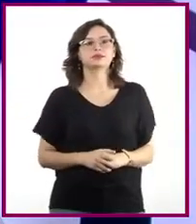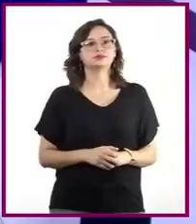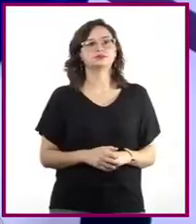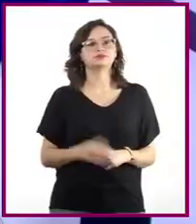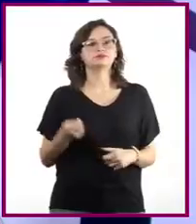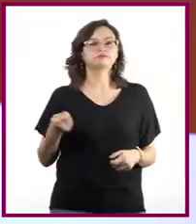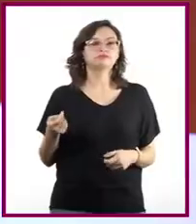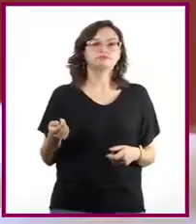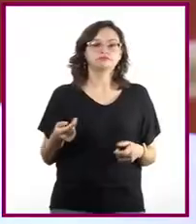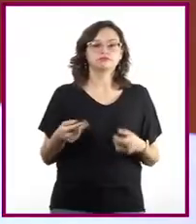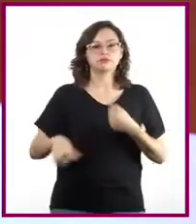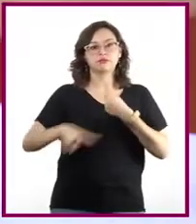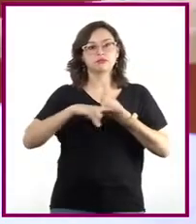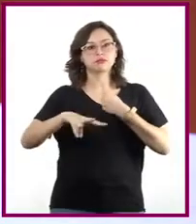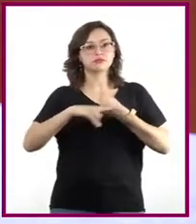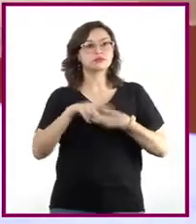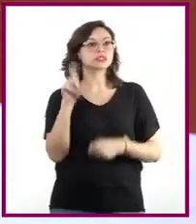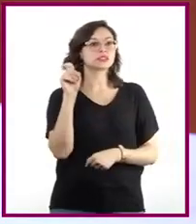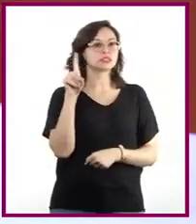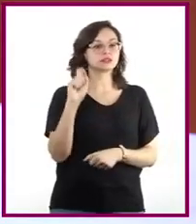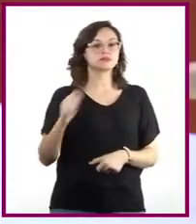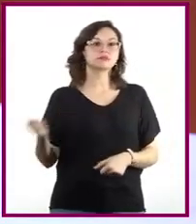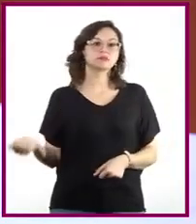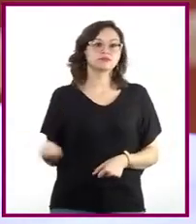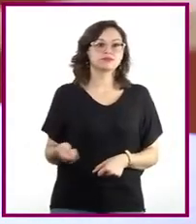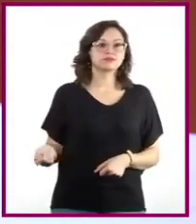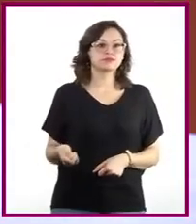suavemente un vaso lleno de agua.